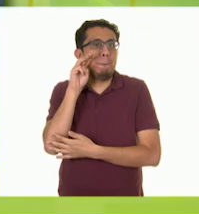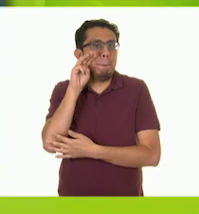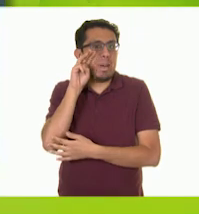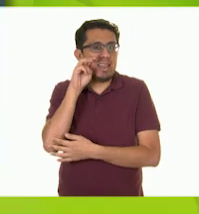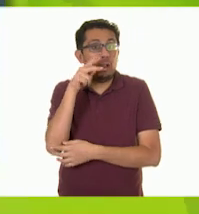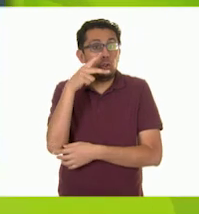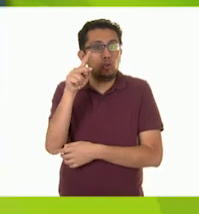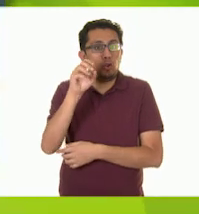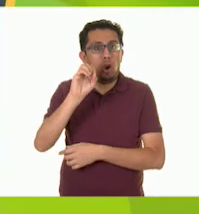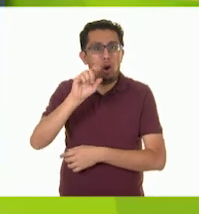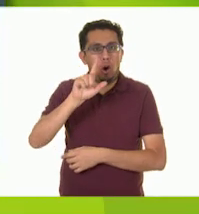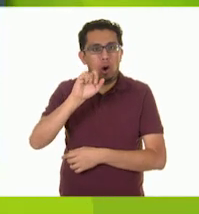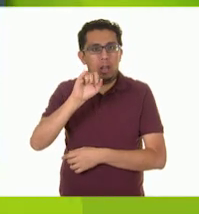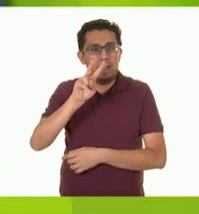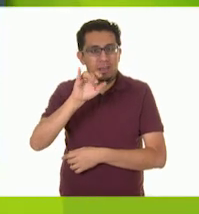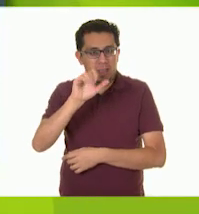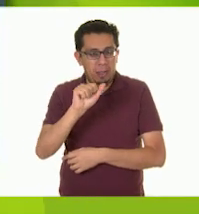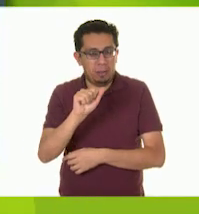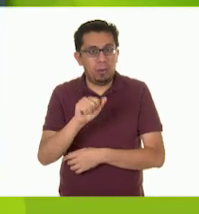¡Oh!